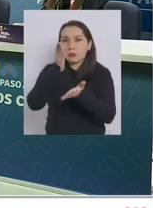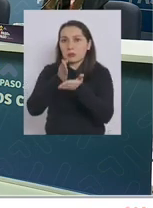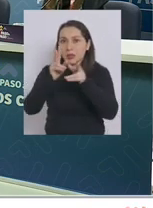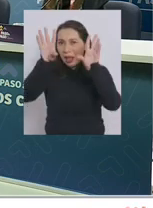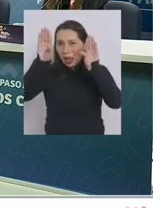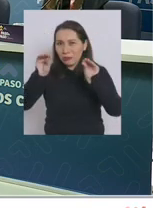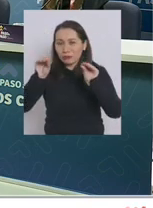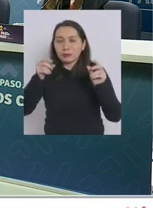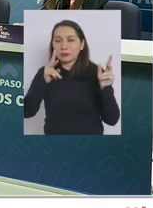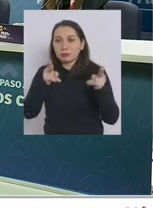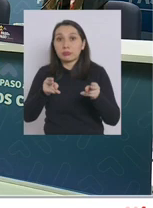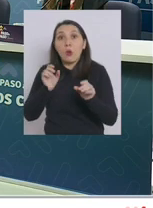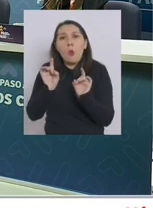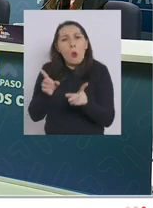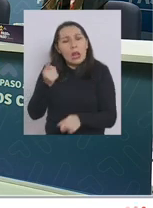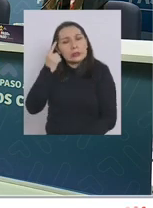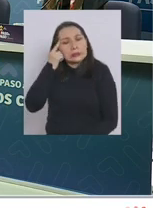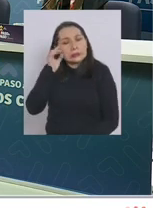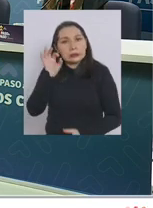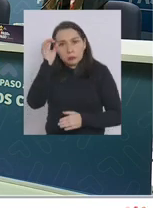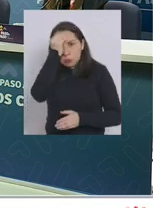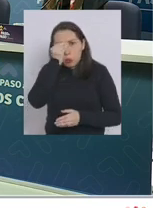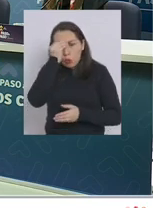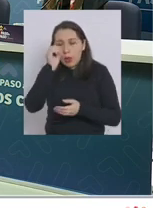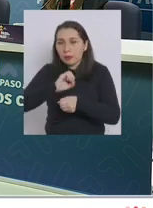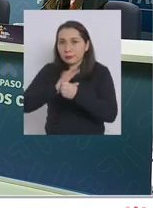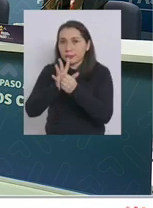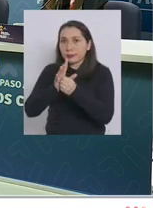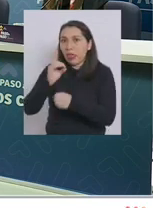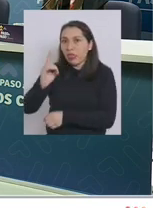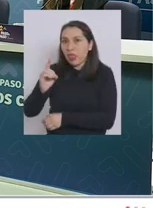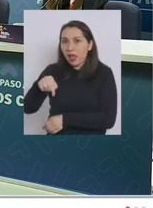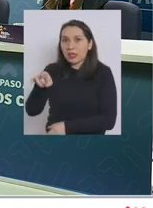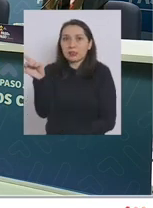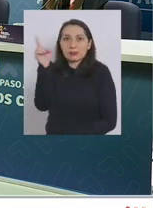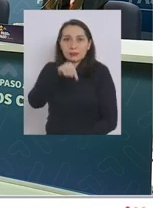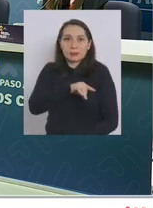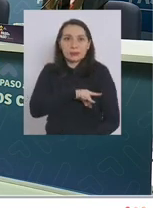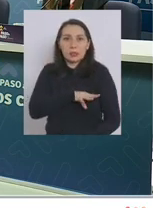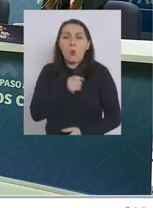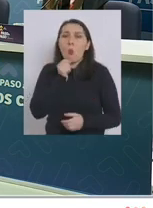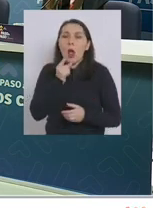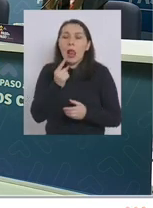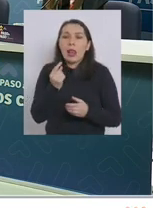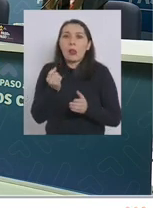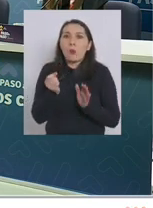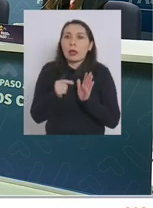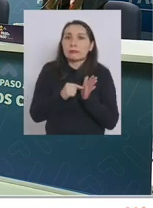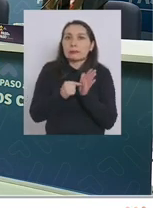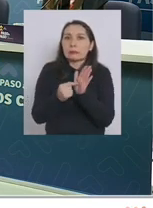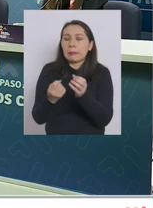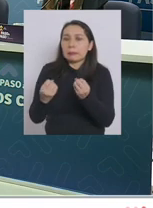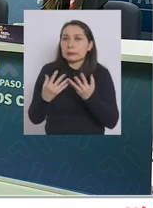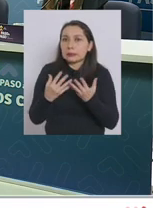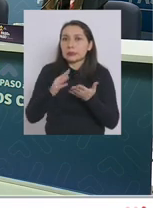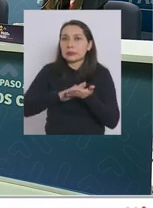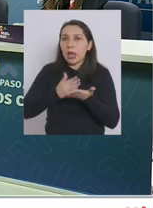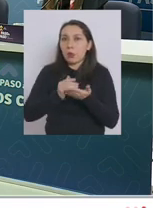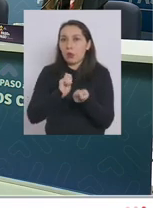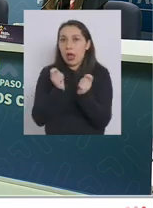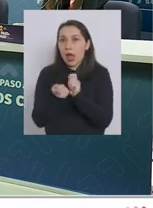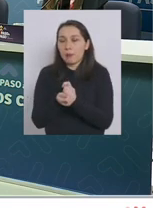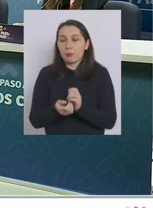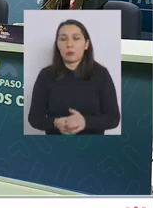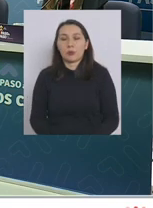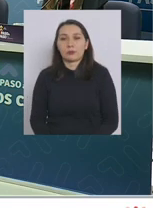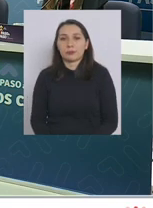considerando la llegada de la variante delta al país y también en este sentido qué impacto sanitario podrían tener estos cambios voy a